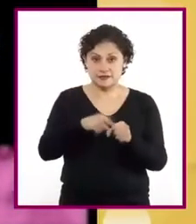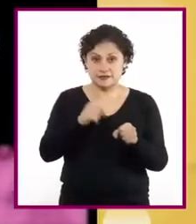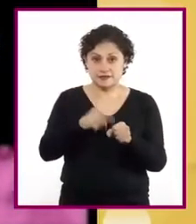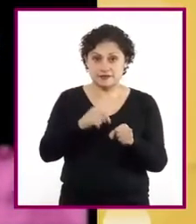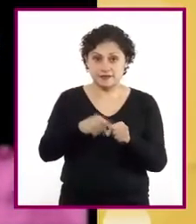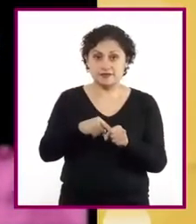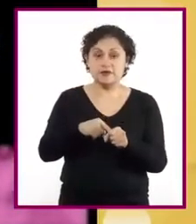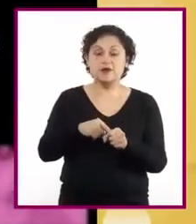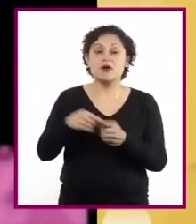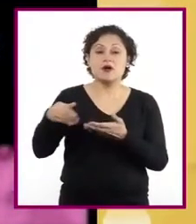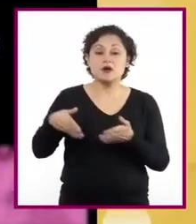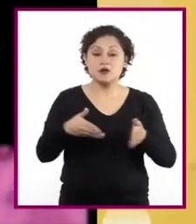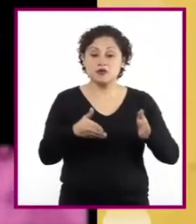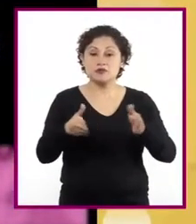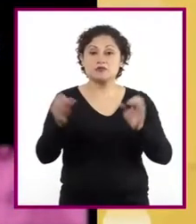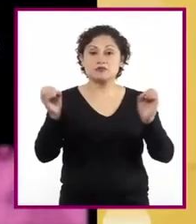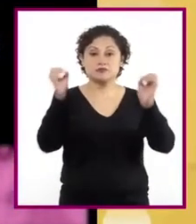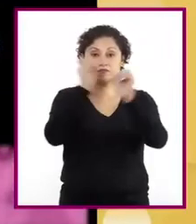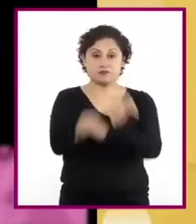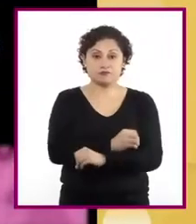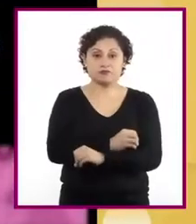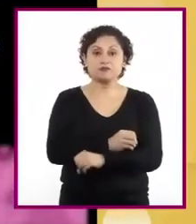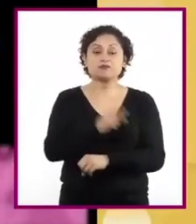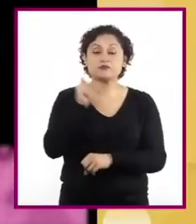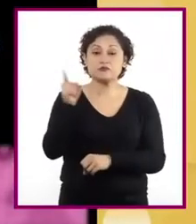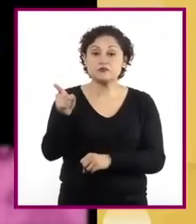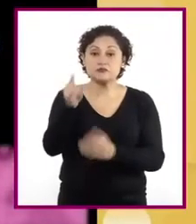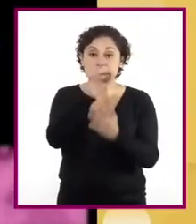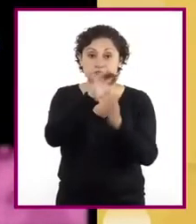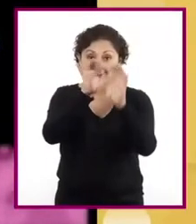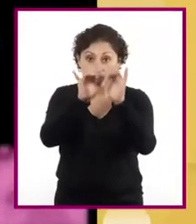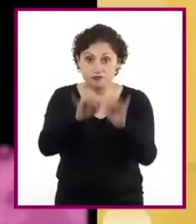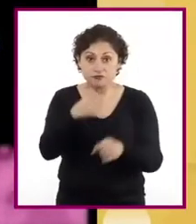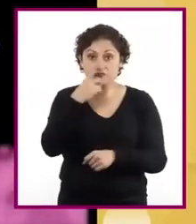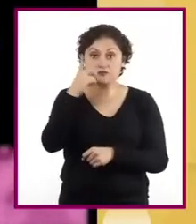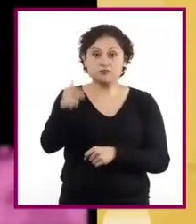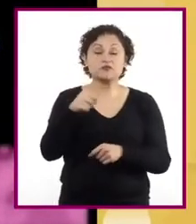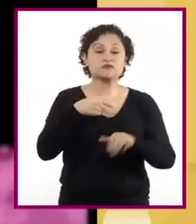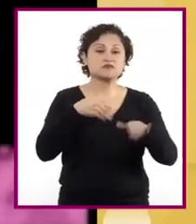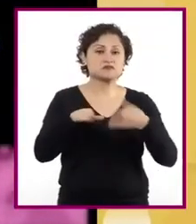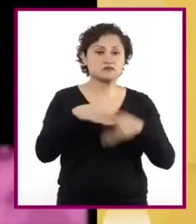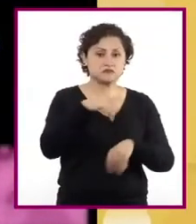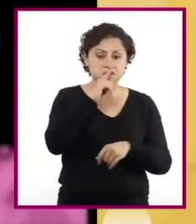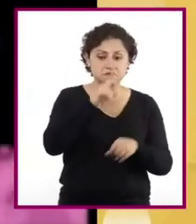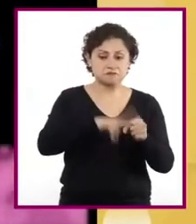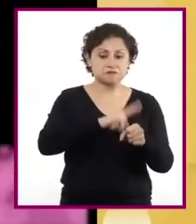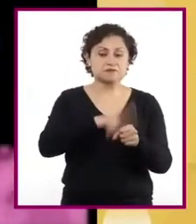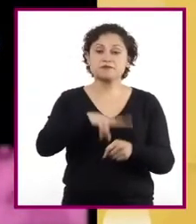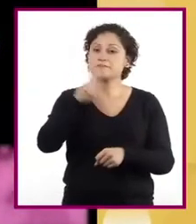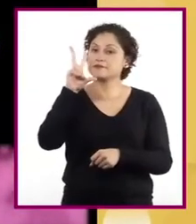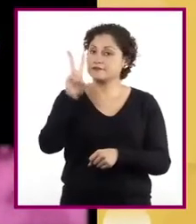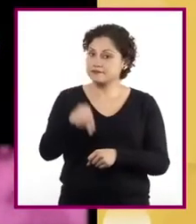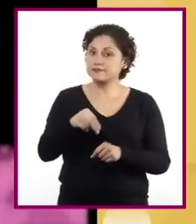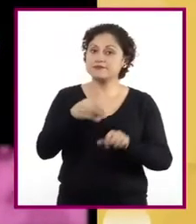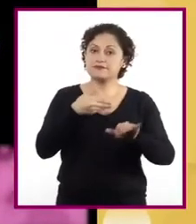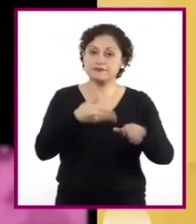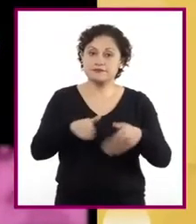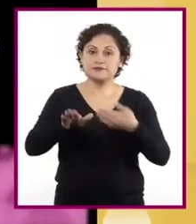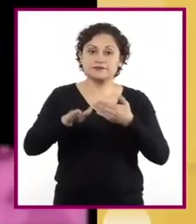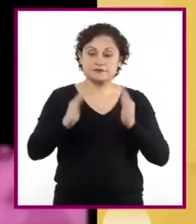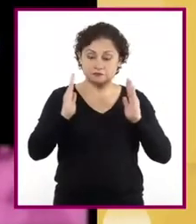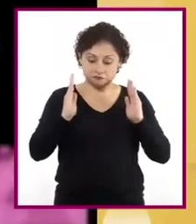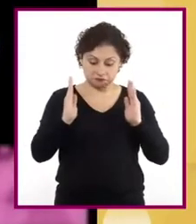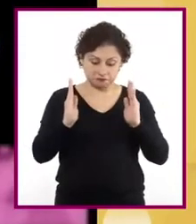el autor quiere explicar al lector que la mujer no camina por cualquier camino, sino que lo hace por uno estrecho y